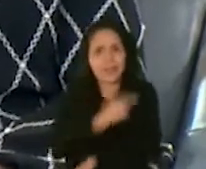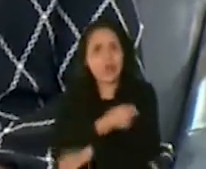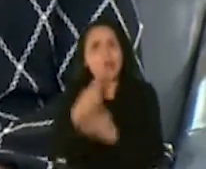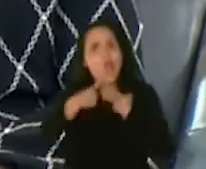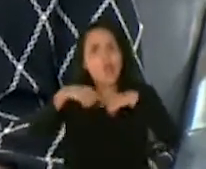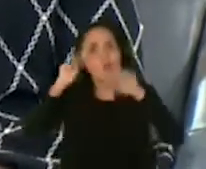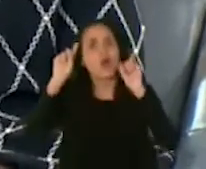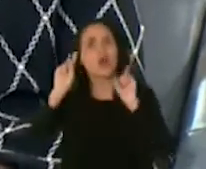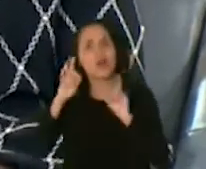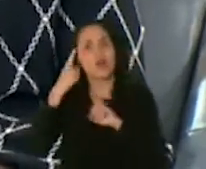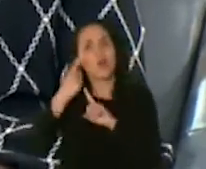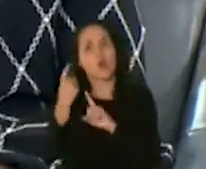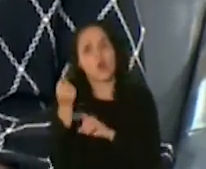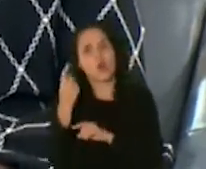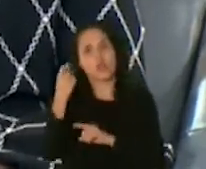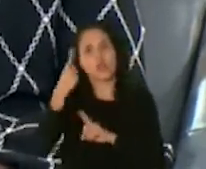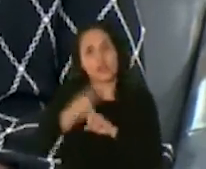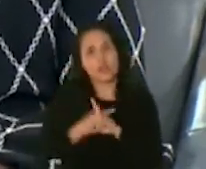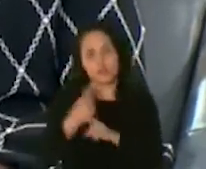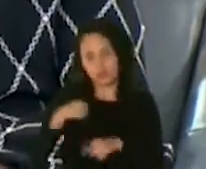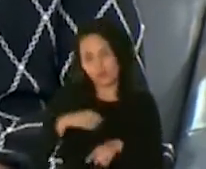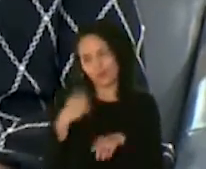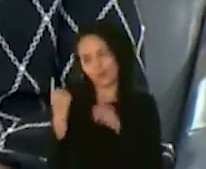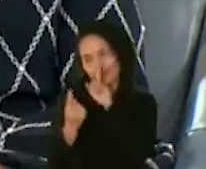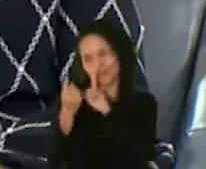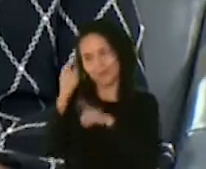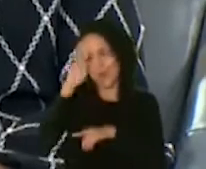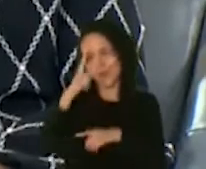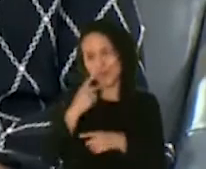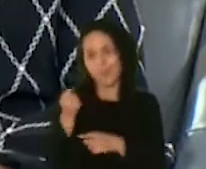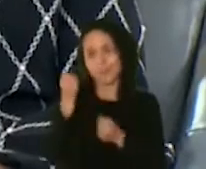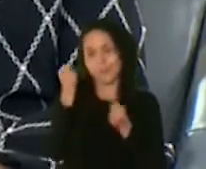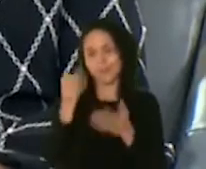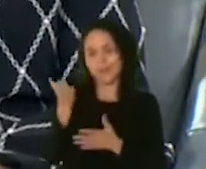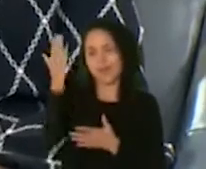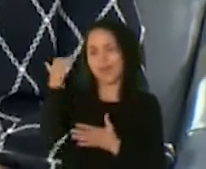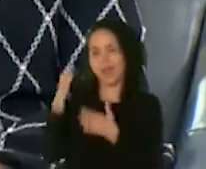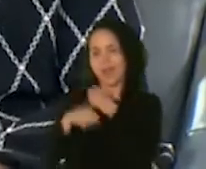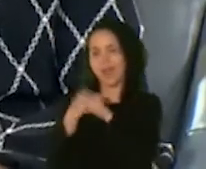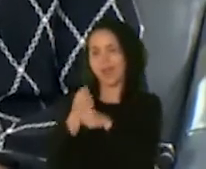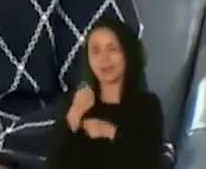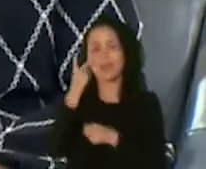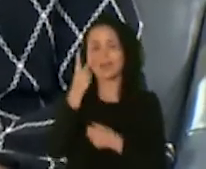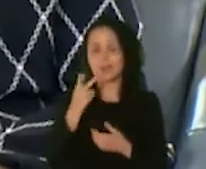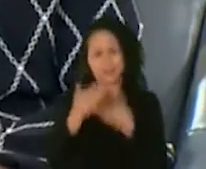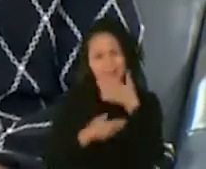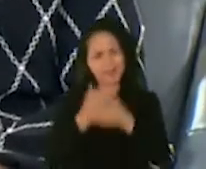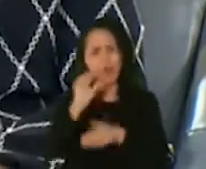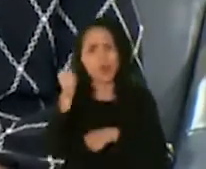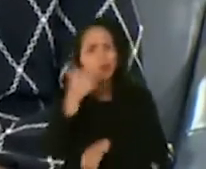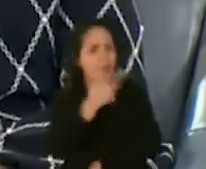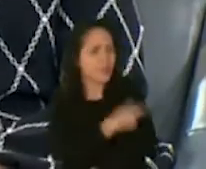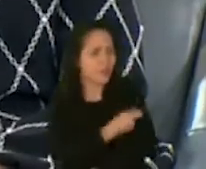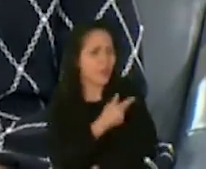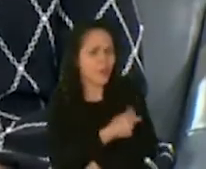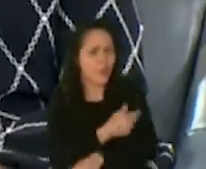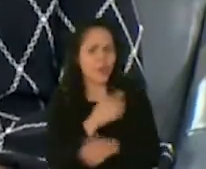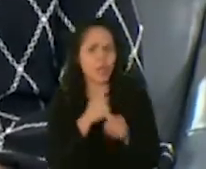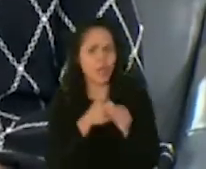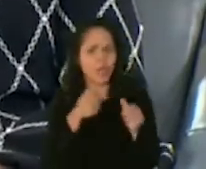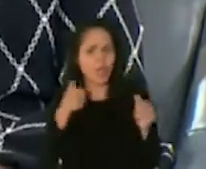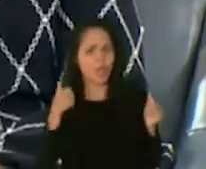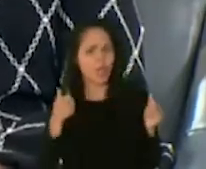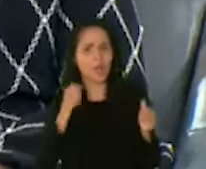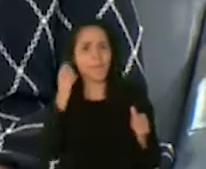versus cuando, ¿verdad? Nosotros nos conocemos de muchos años y hemos visto el proceso de muchas otras vacunas. Quisiéramos para que la gente